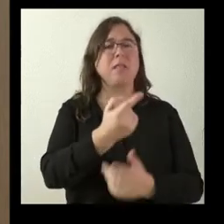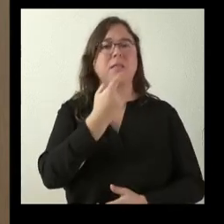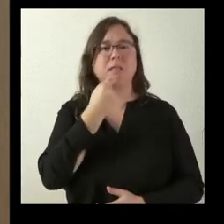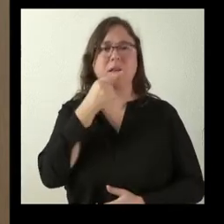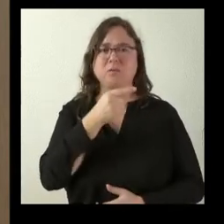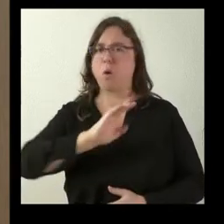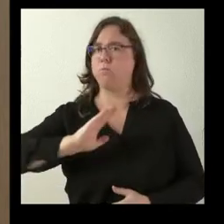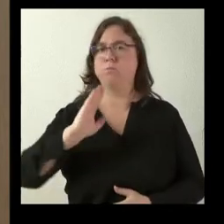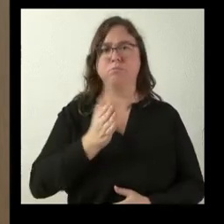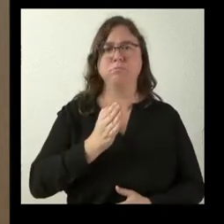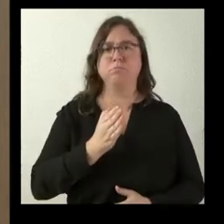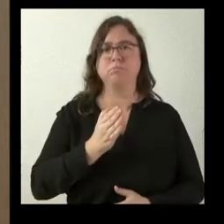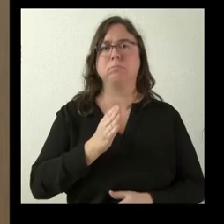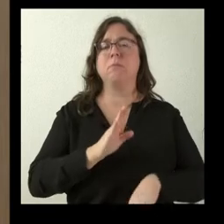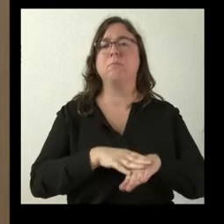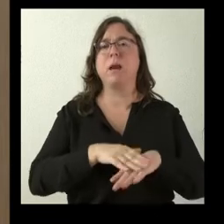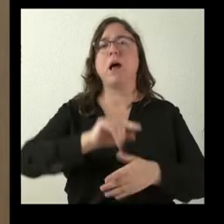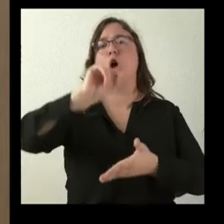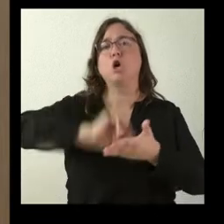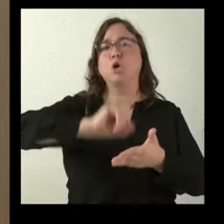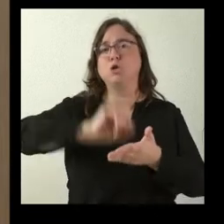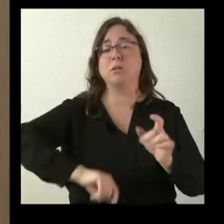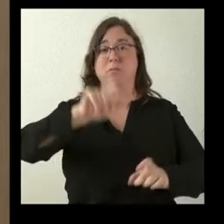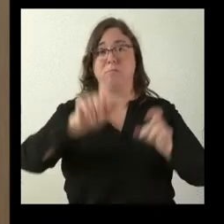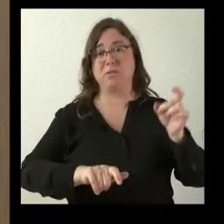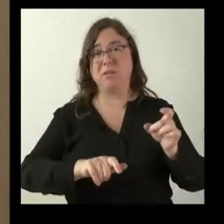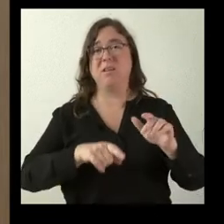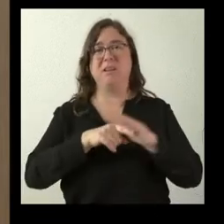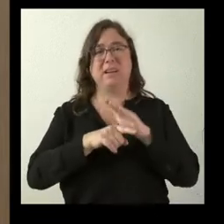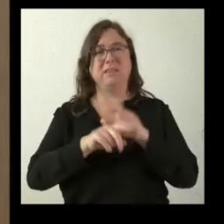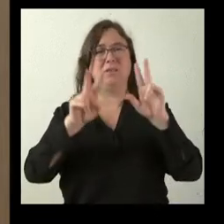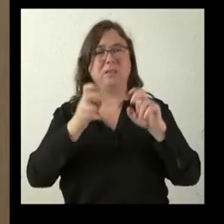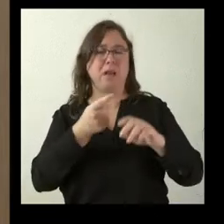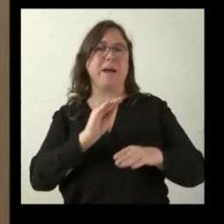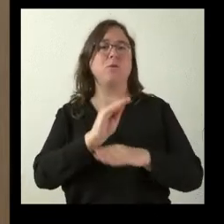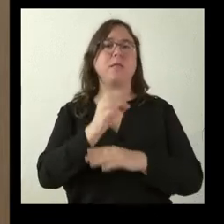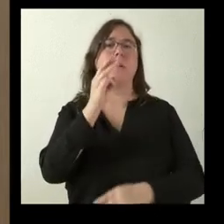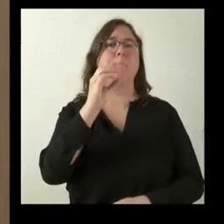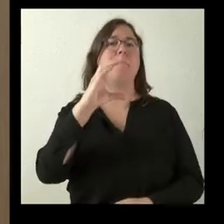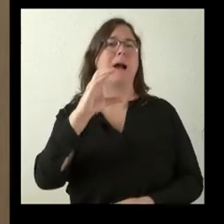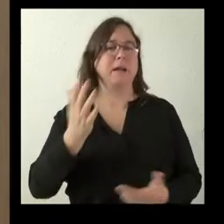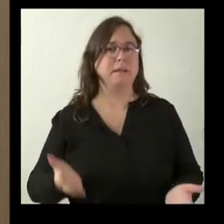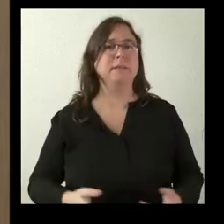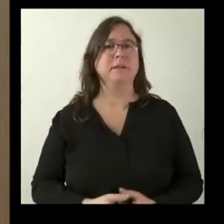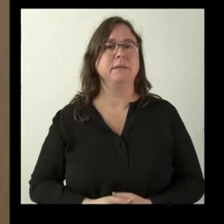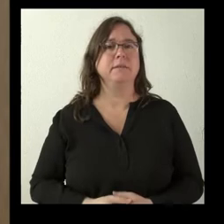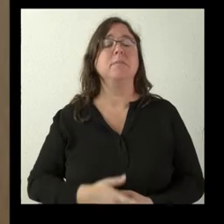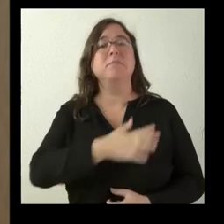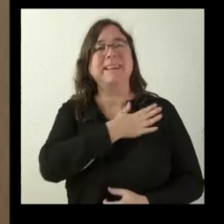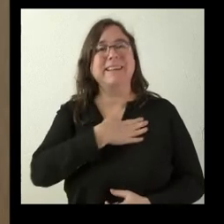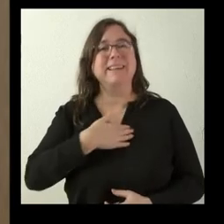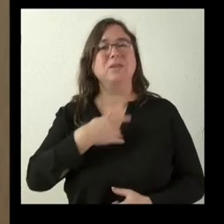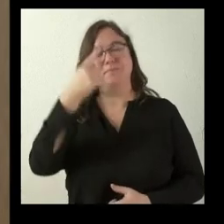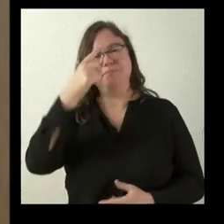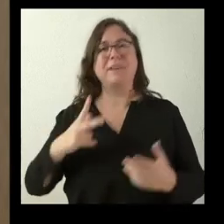repercutir en la contratación de trabajadores para tramitar todo el tema de las ayudas de la PAC y demás. ¿No les ha gustado nada este